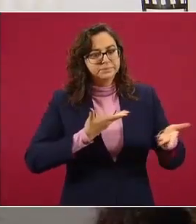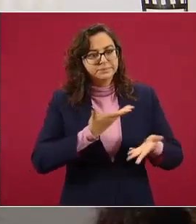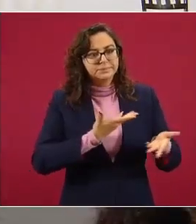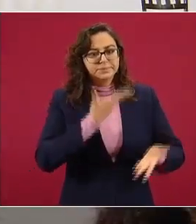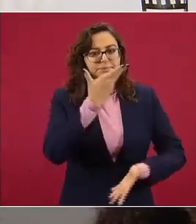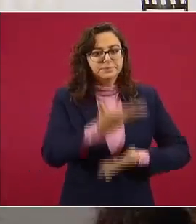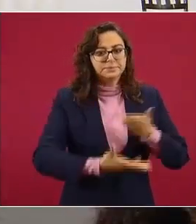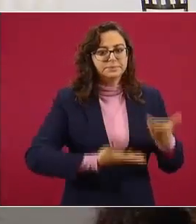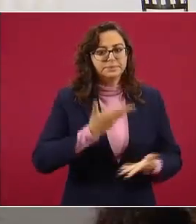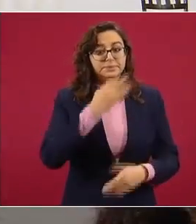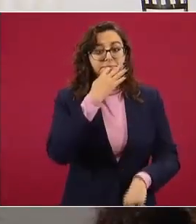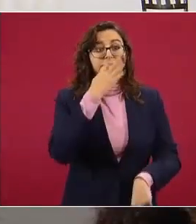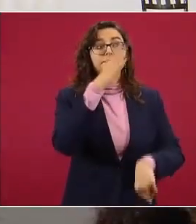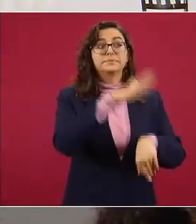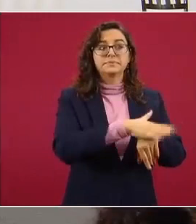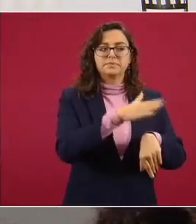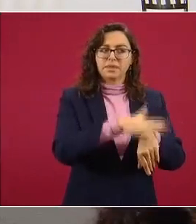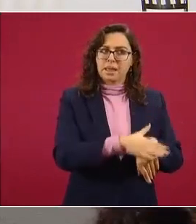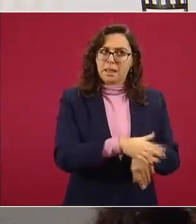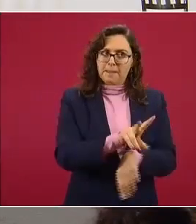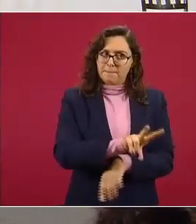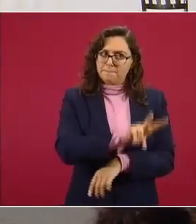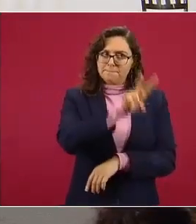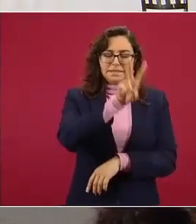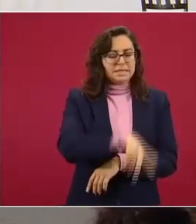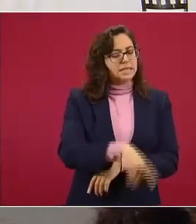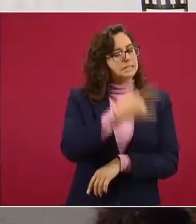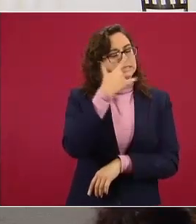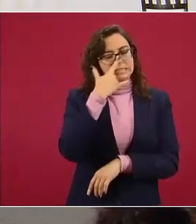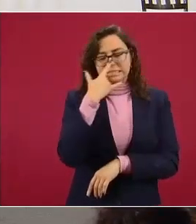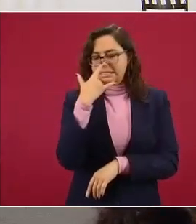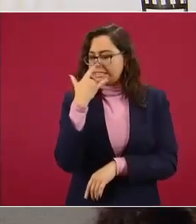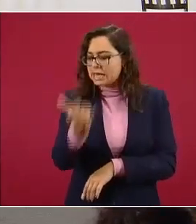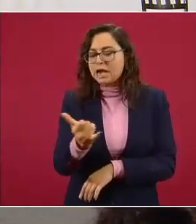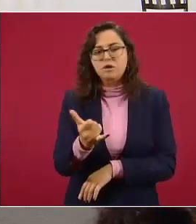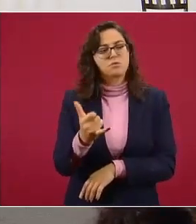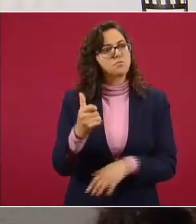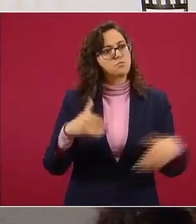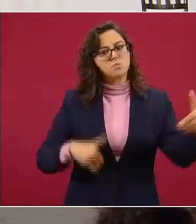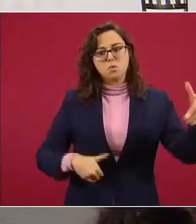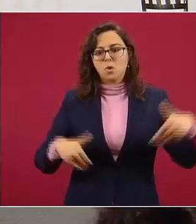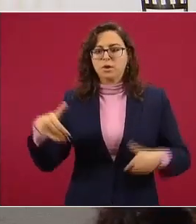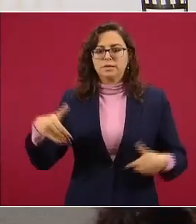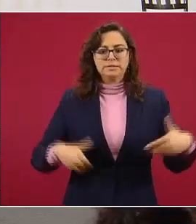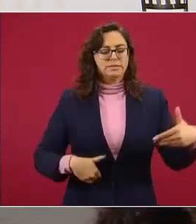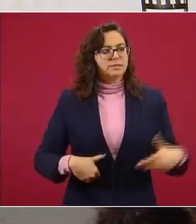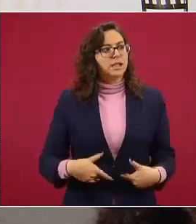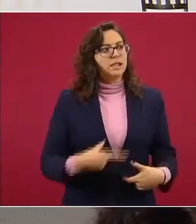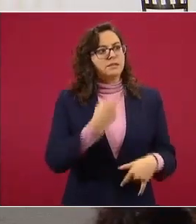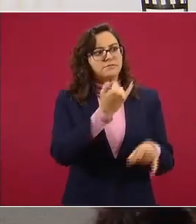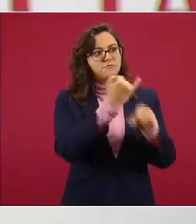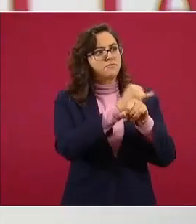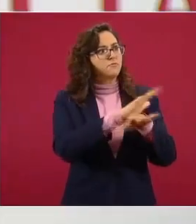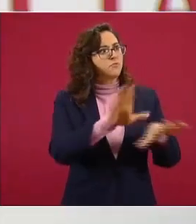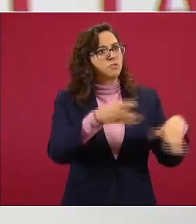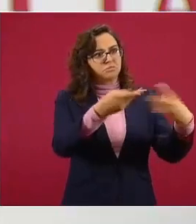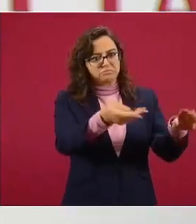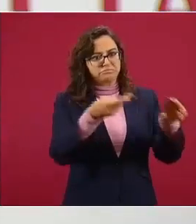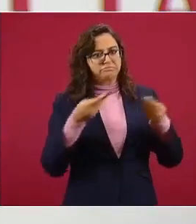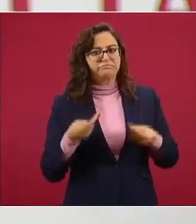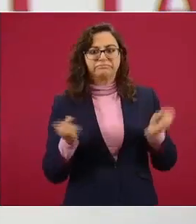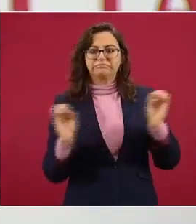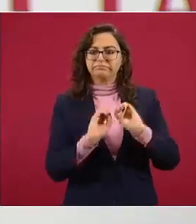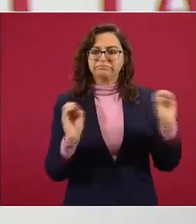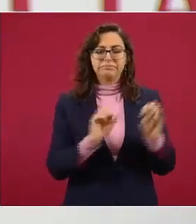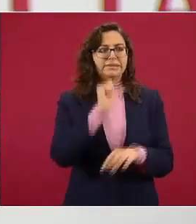manifestando nuestro profundo extrañamiento por la falta de información sobre esta investigación y la aprehensión que he